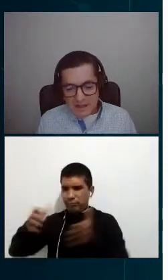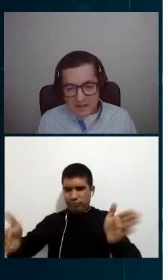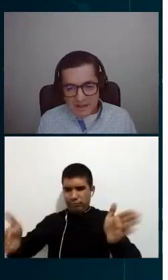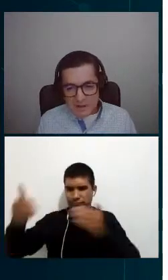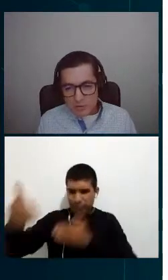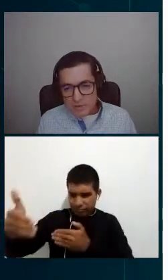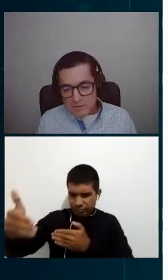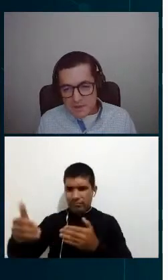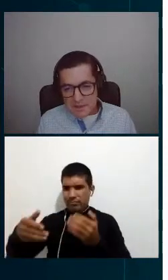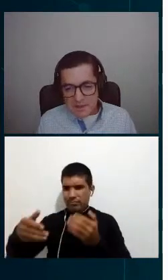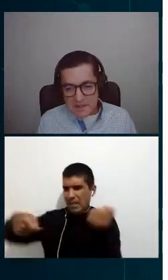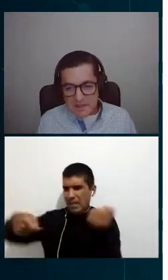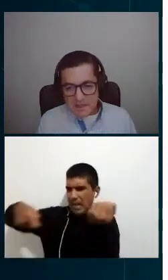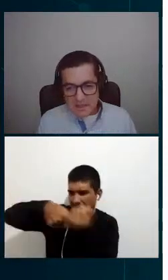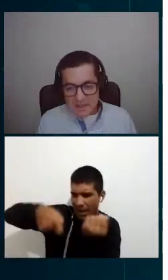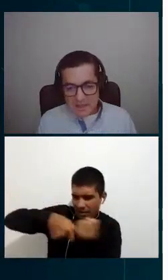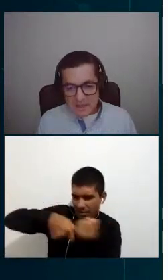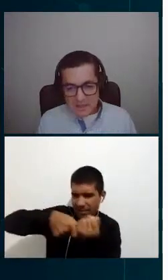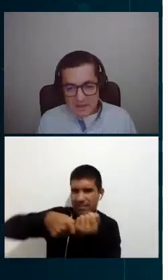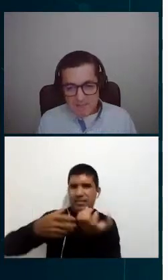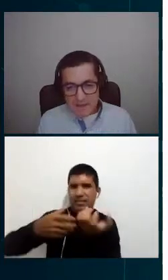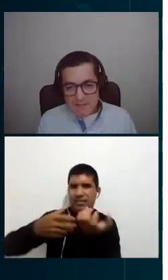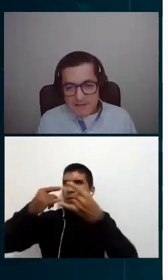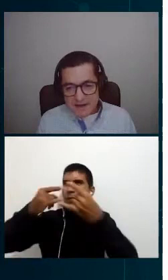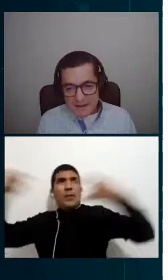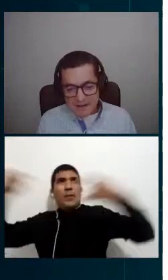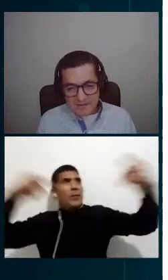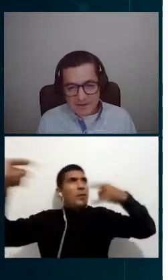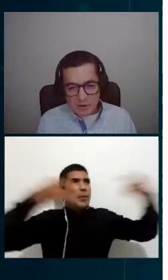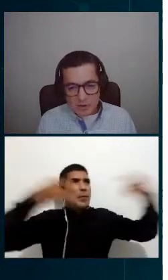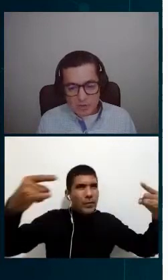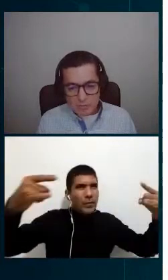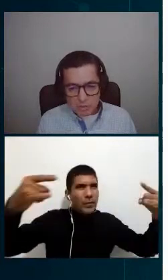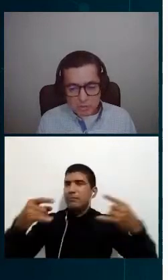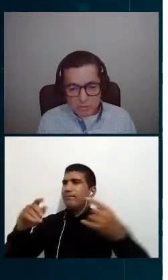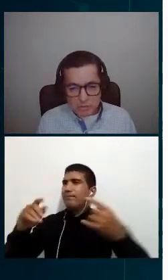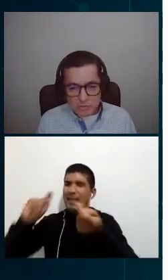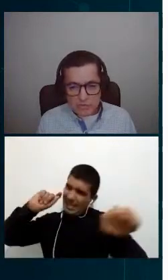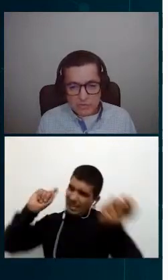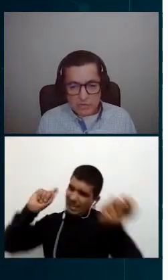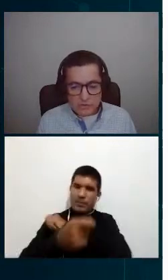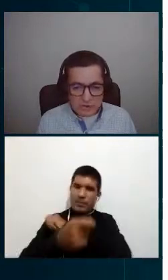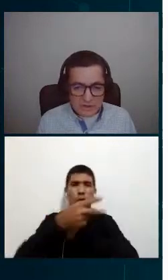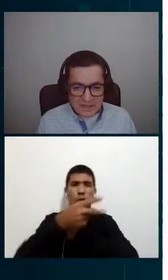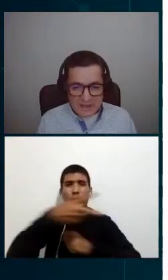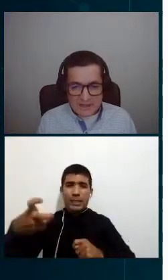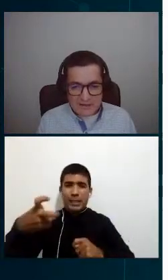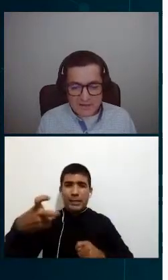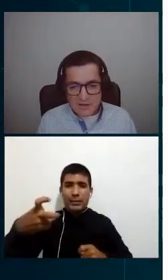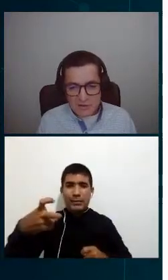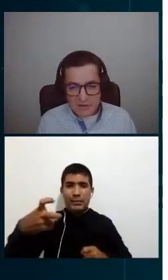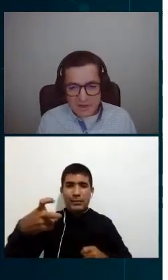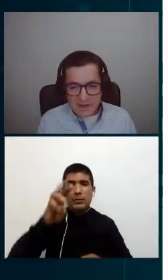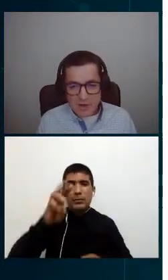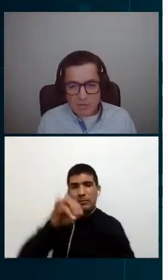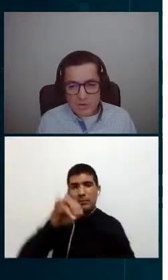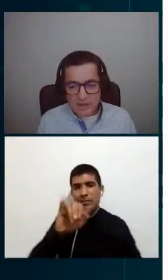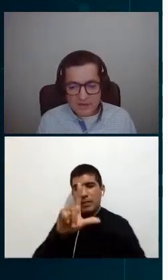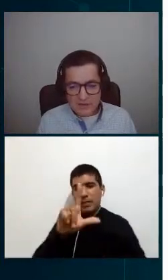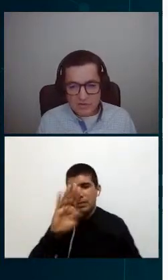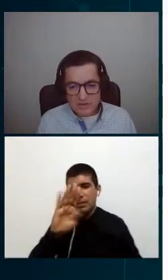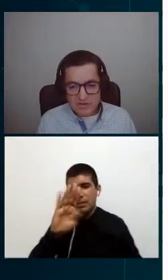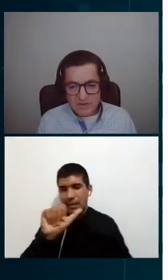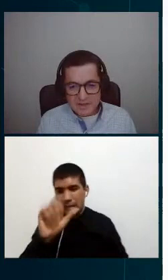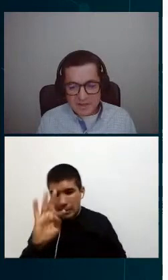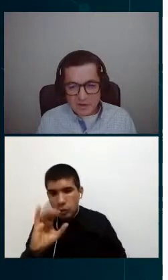manera nos permite verificar si los puntos donde el diseño de red de